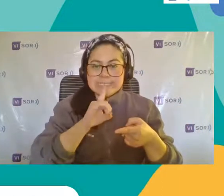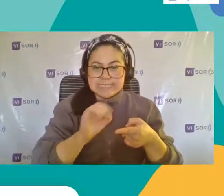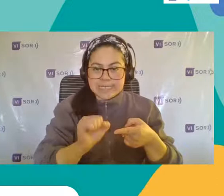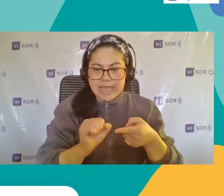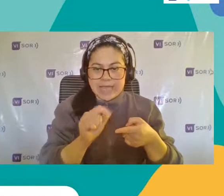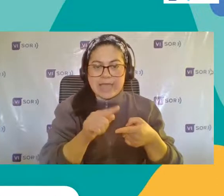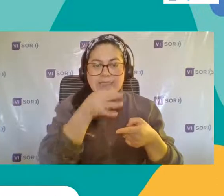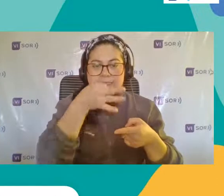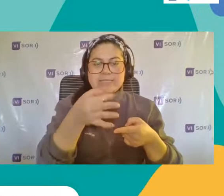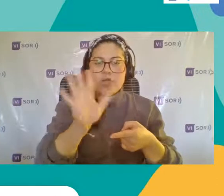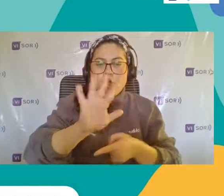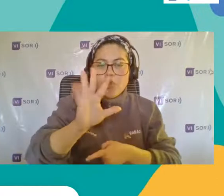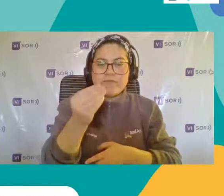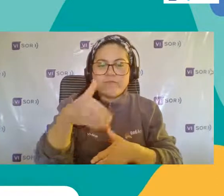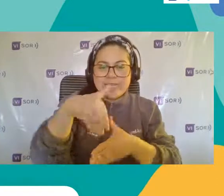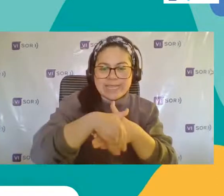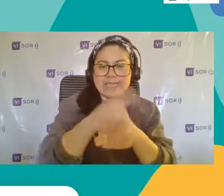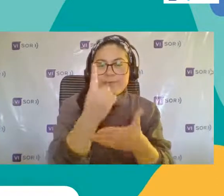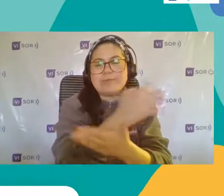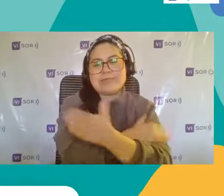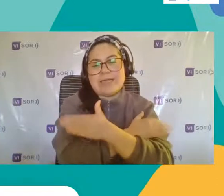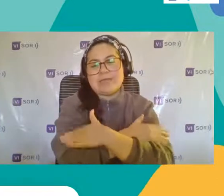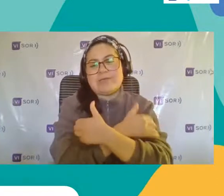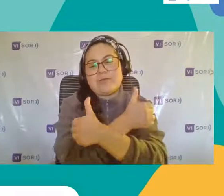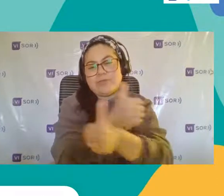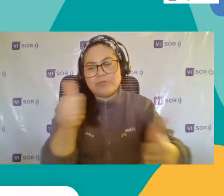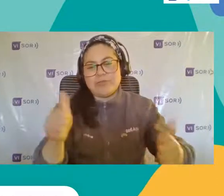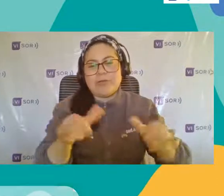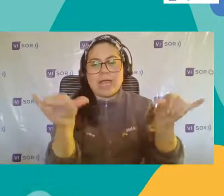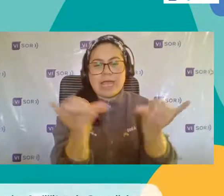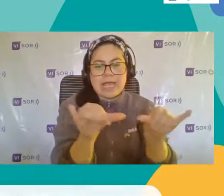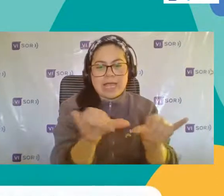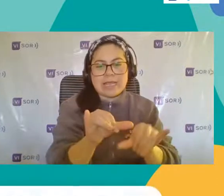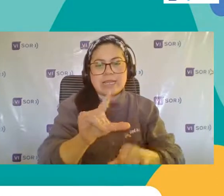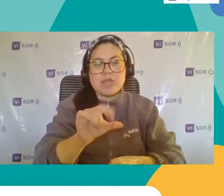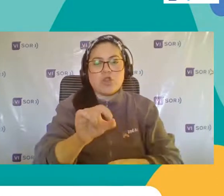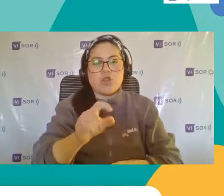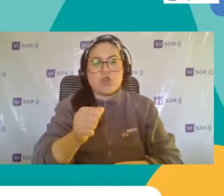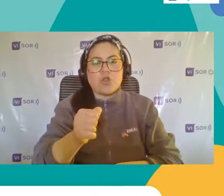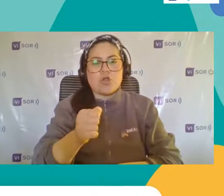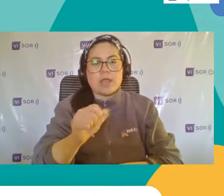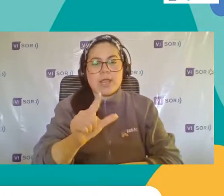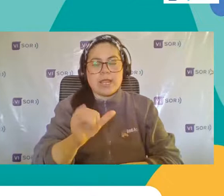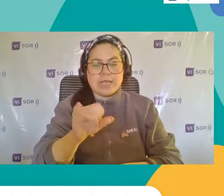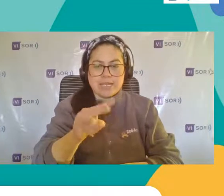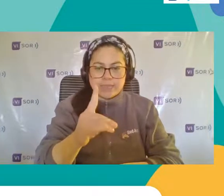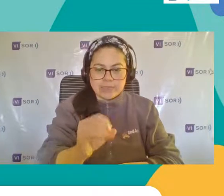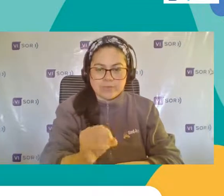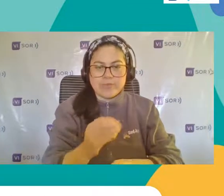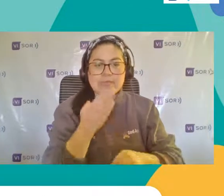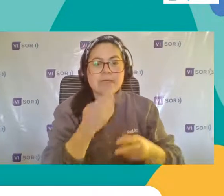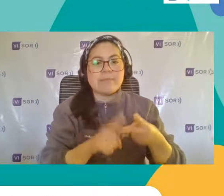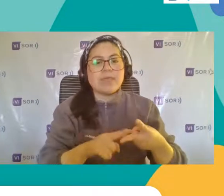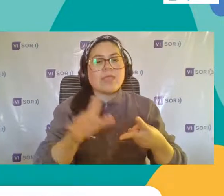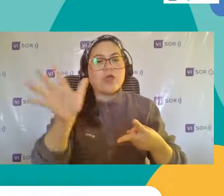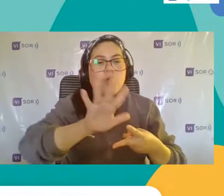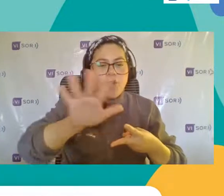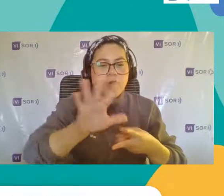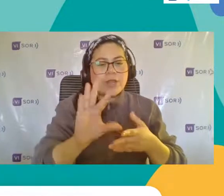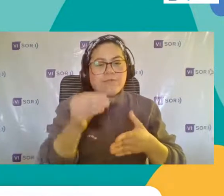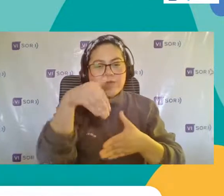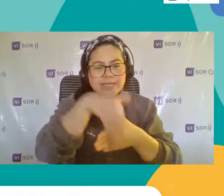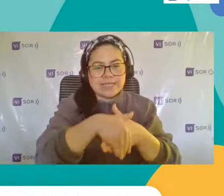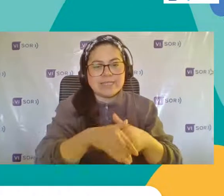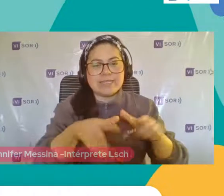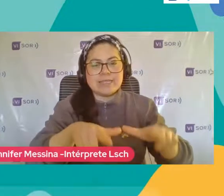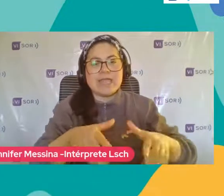nos dice Hola, buenas tardes Un saludo A todos Desde el Jardín Infantil Logalindo Nos escriben también Hola, muy buenas tardes Cariños